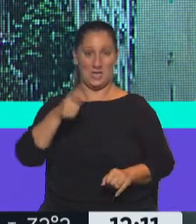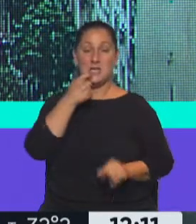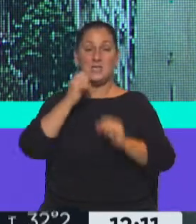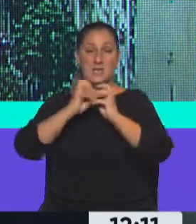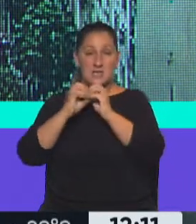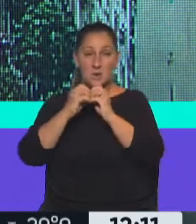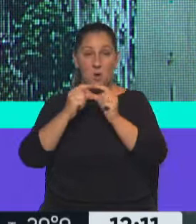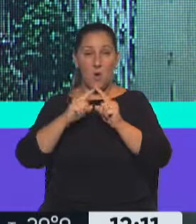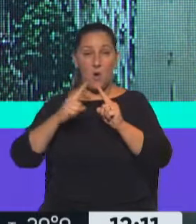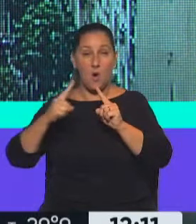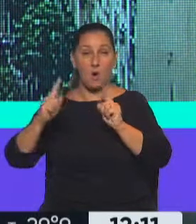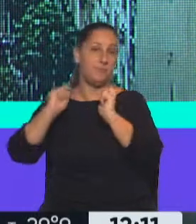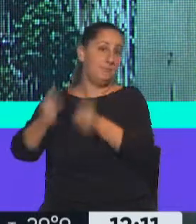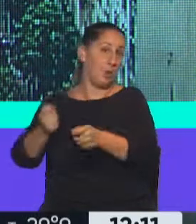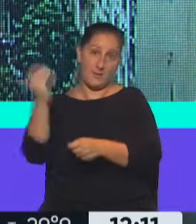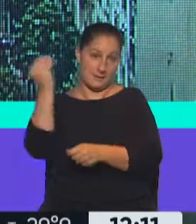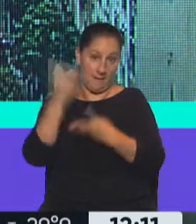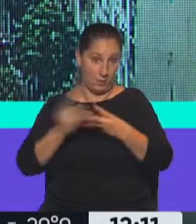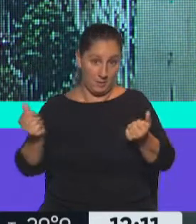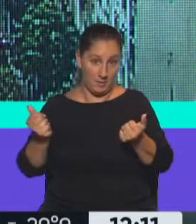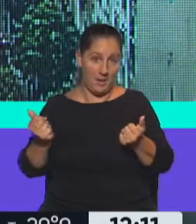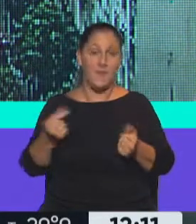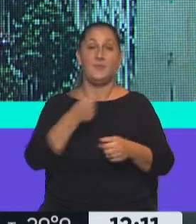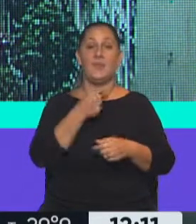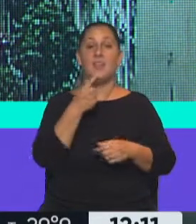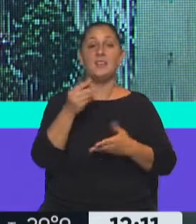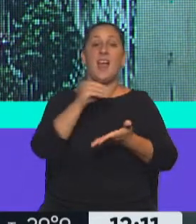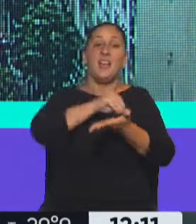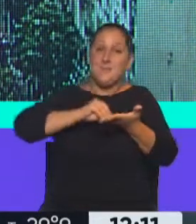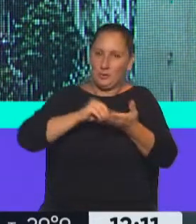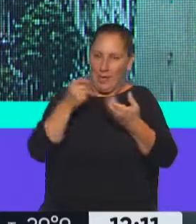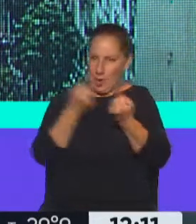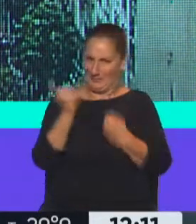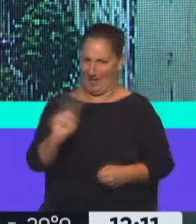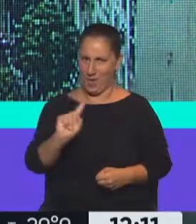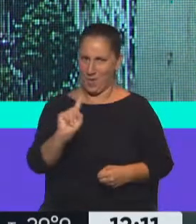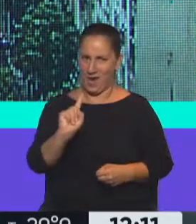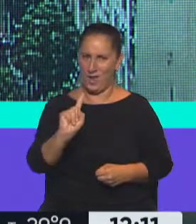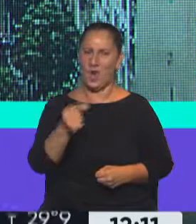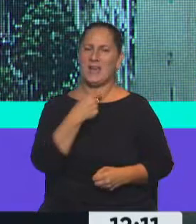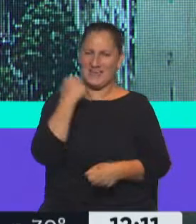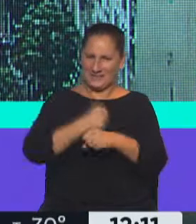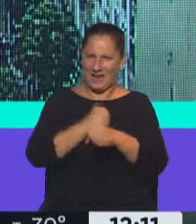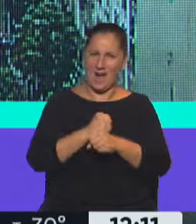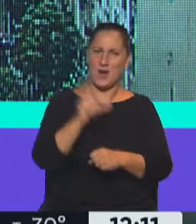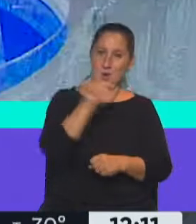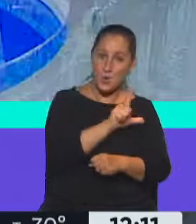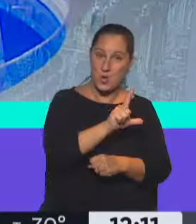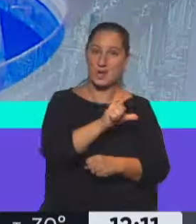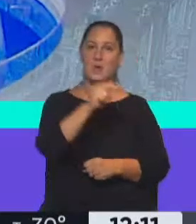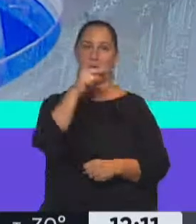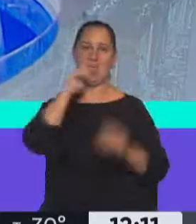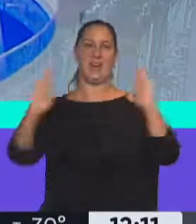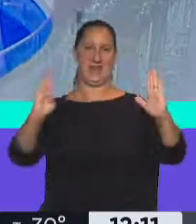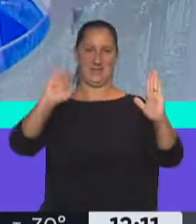prolonga, está terminando el sábado, cosa que los diputados no están muy de acuerdo en eso. Prefieren estar trabajando entre el lunes y el día